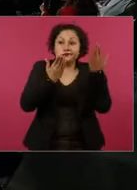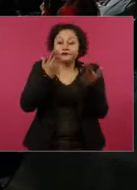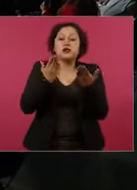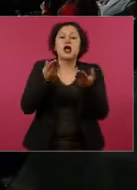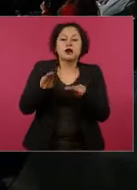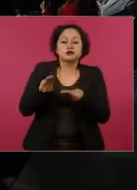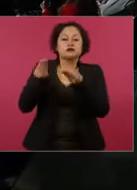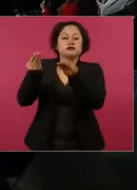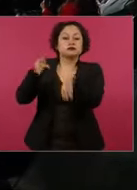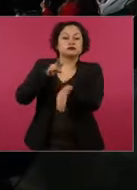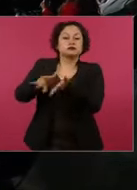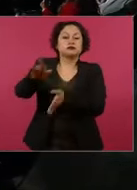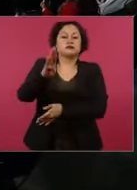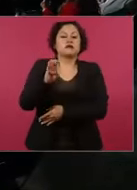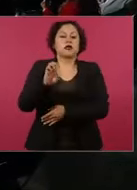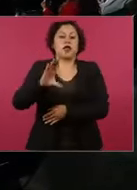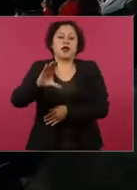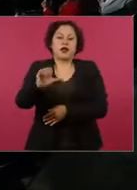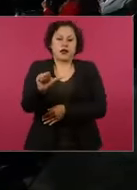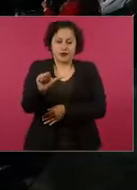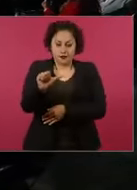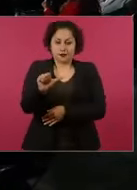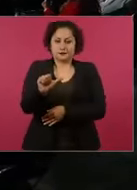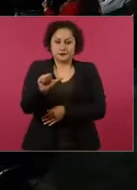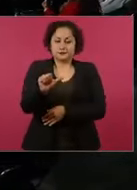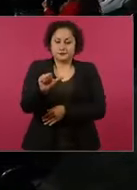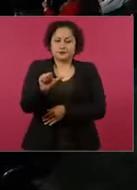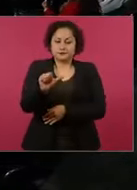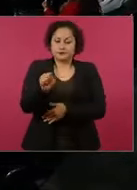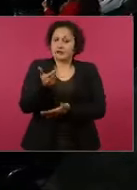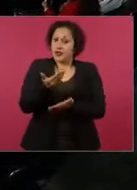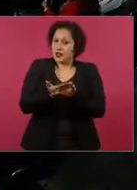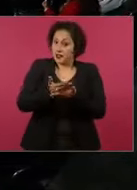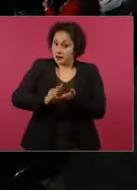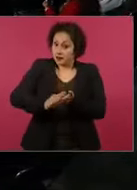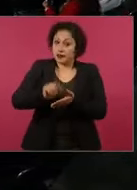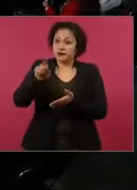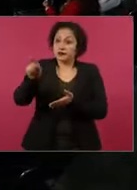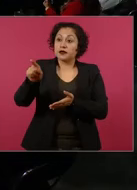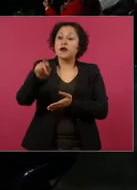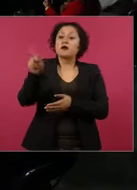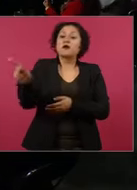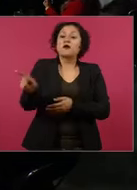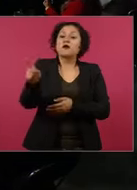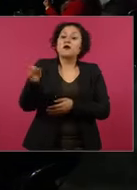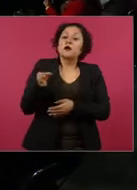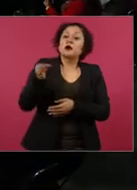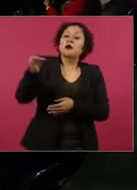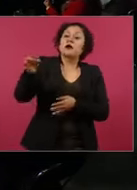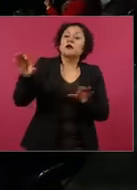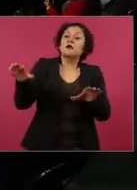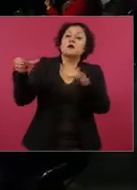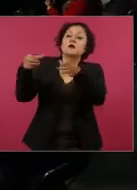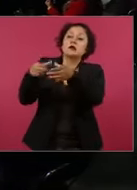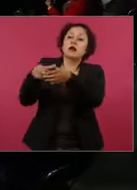dejar como 200 universidades regionales de medicina